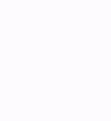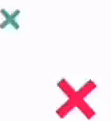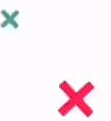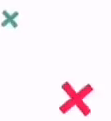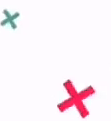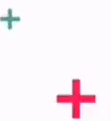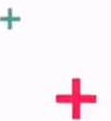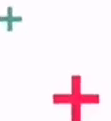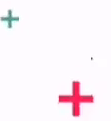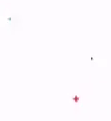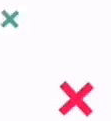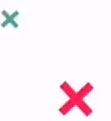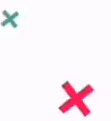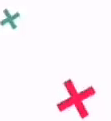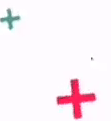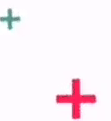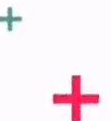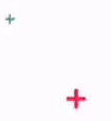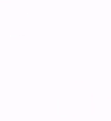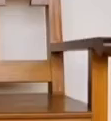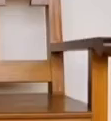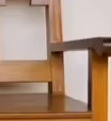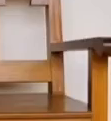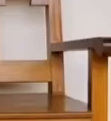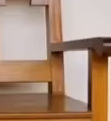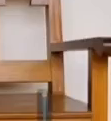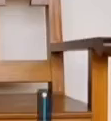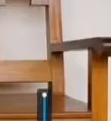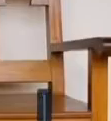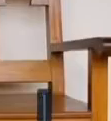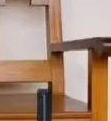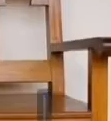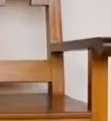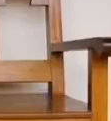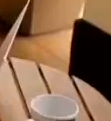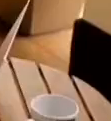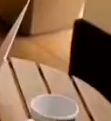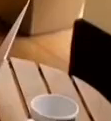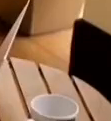En el próximo caso de ¿Por qué somos así? En Whatsapp.